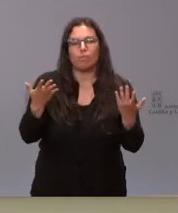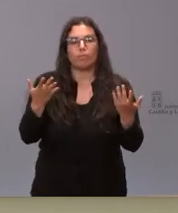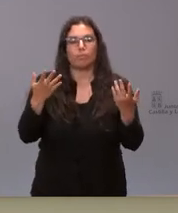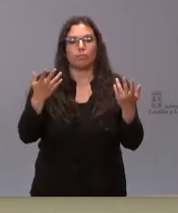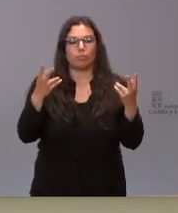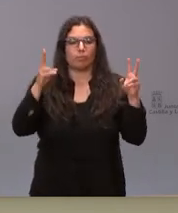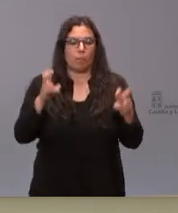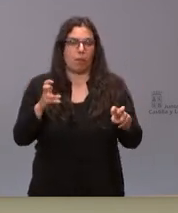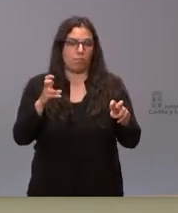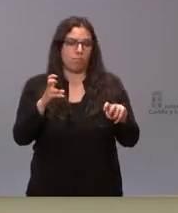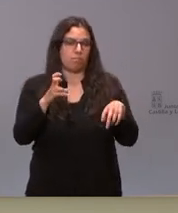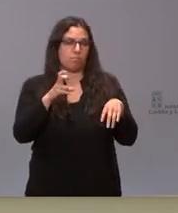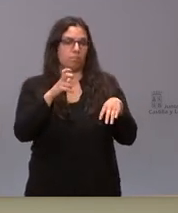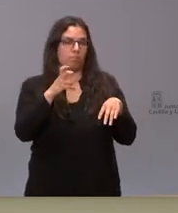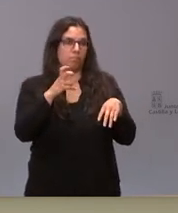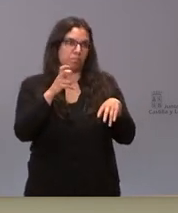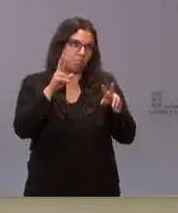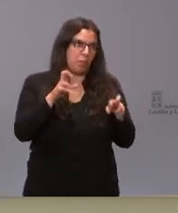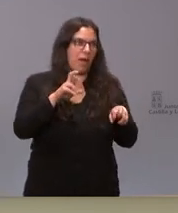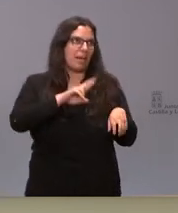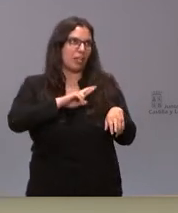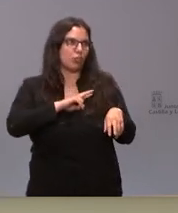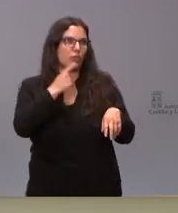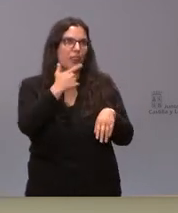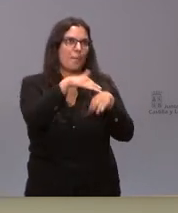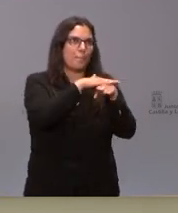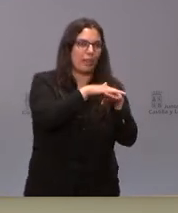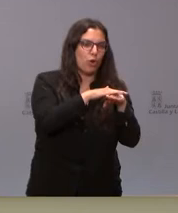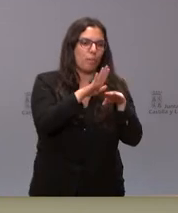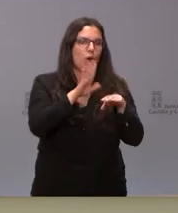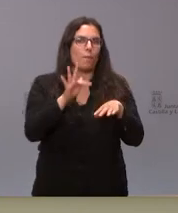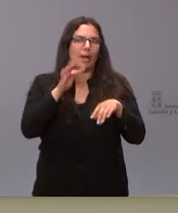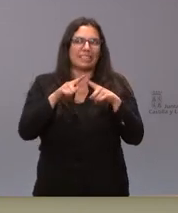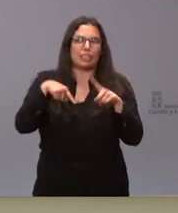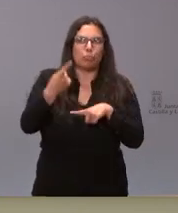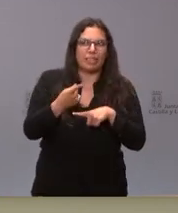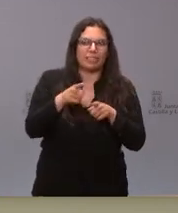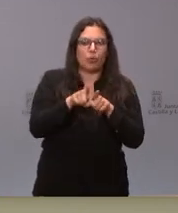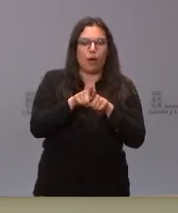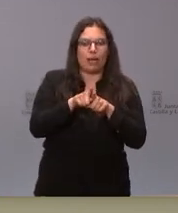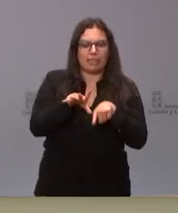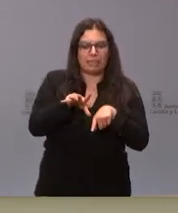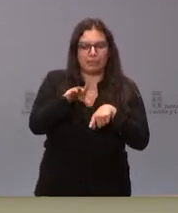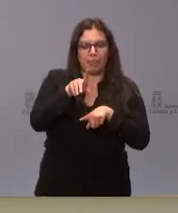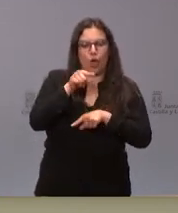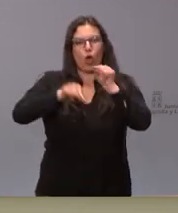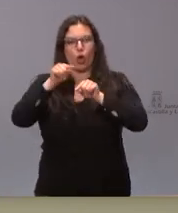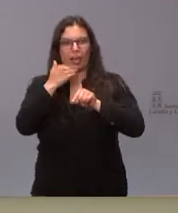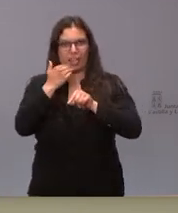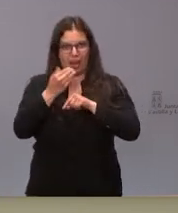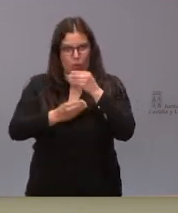religiosos suele haber un propósito o debería haber un propósito de enmienda no sé si de lo que han hablado que no nos no nos quería